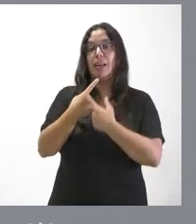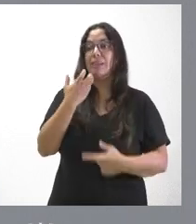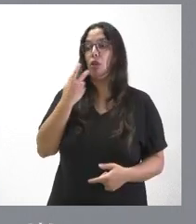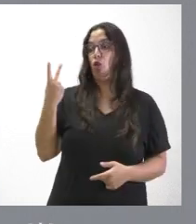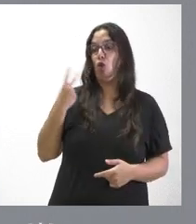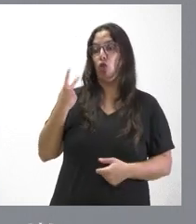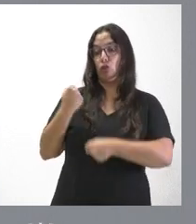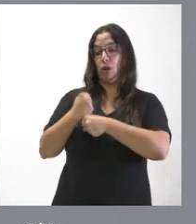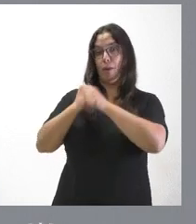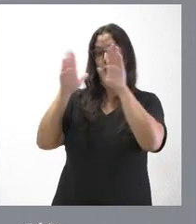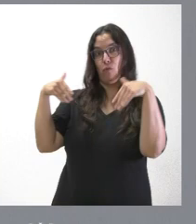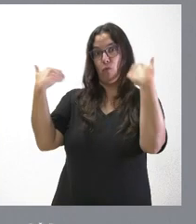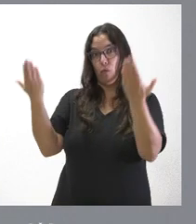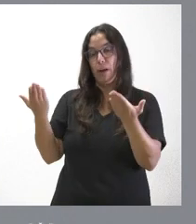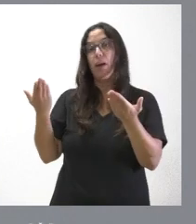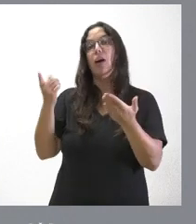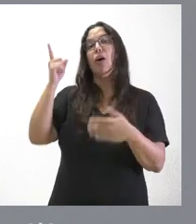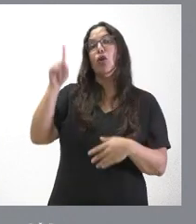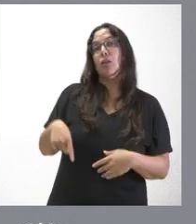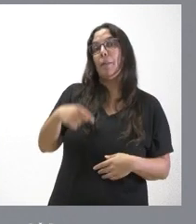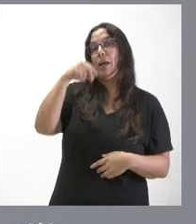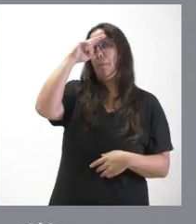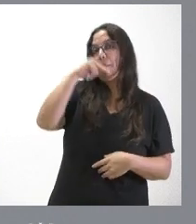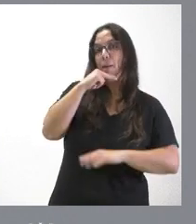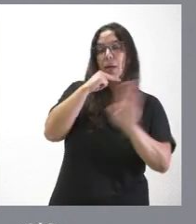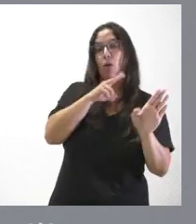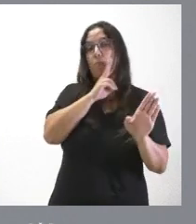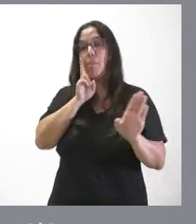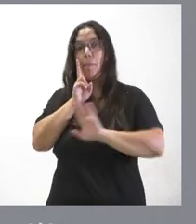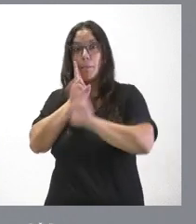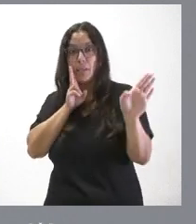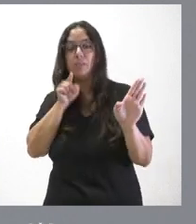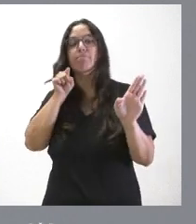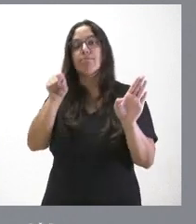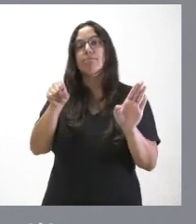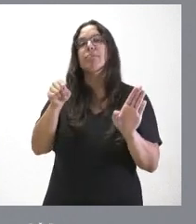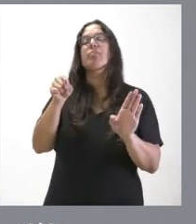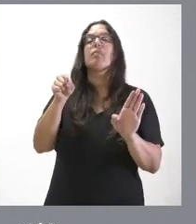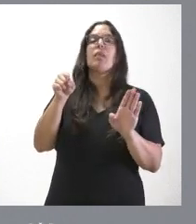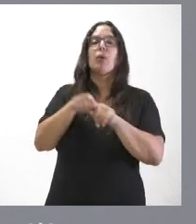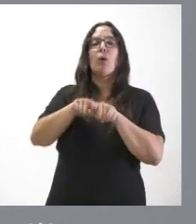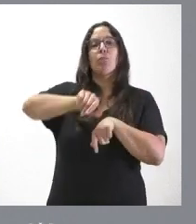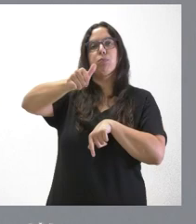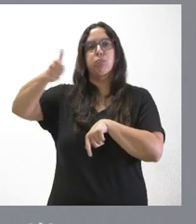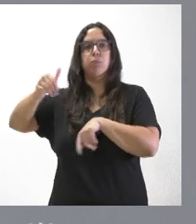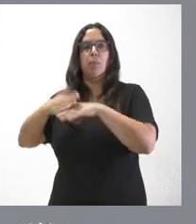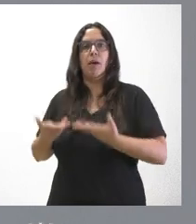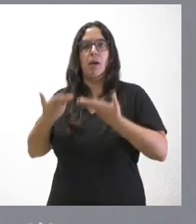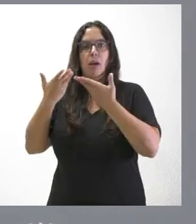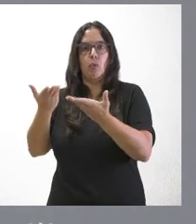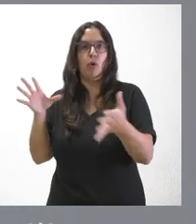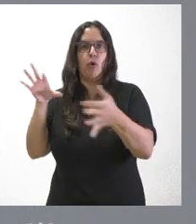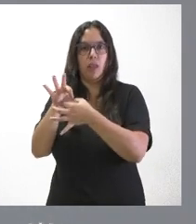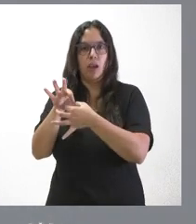trabajan y en las familias monoparentales, que hablamos de 13.300 bonos concedidos en el año 2022, de tal forma